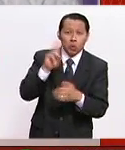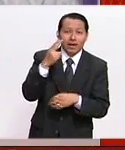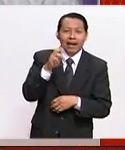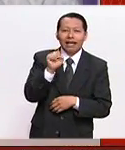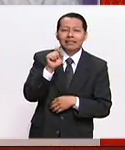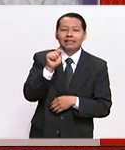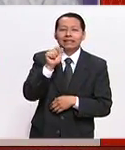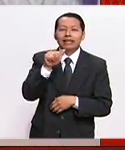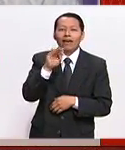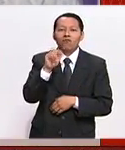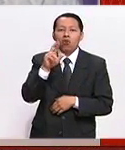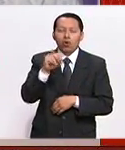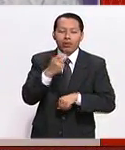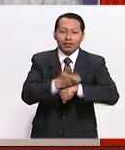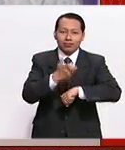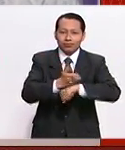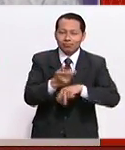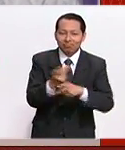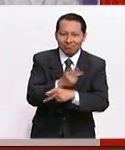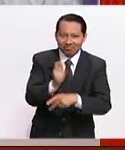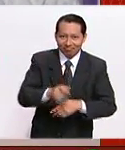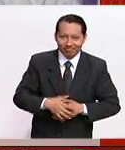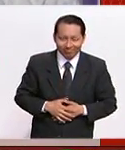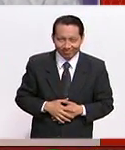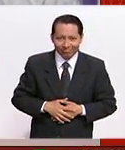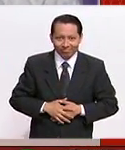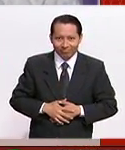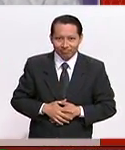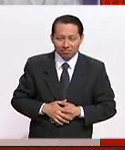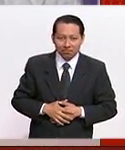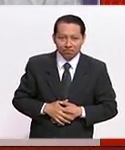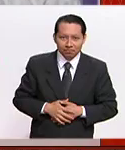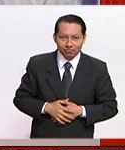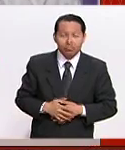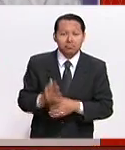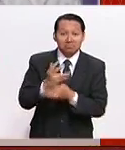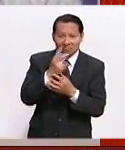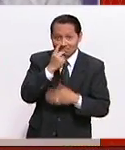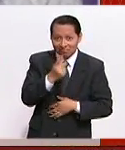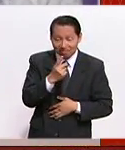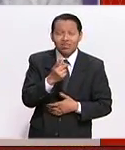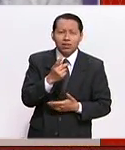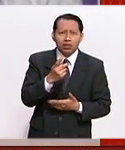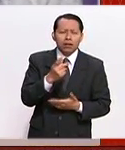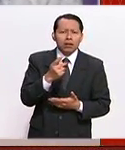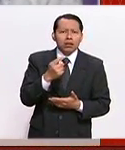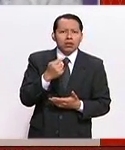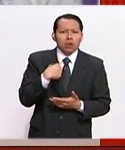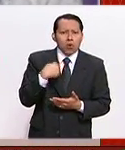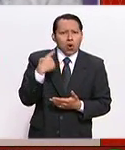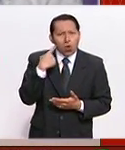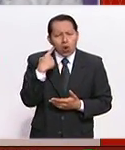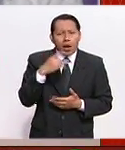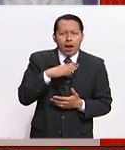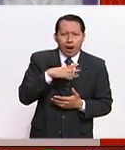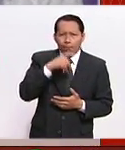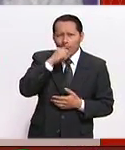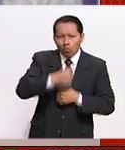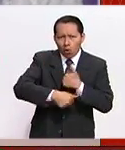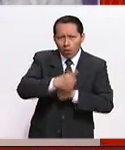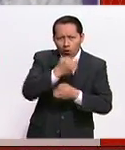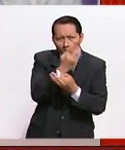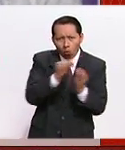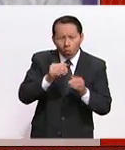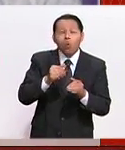de Stanford en los Estados Unidos? Pues me enteré... Bueno, es una convocatoria que es un curso que